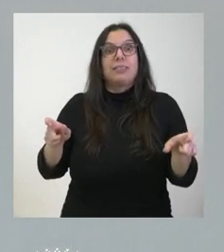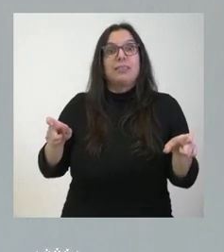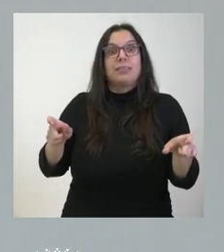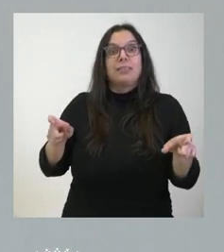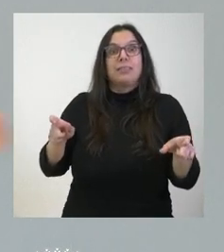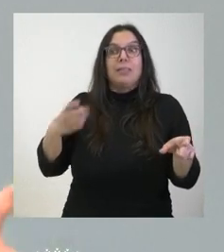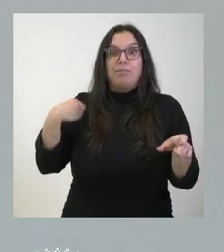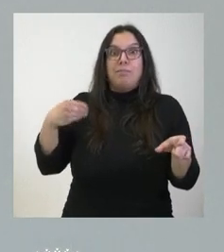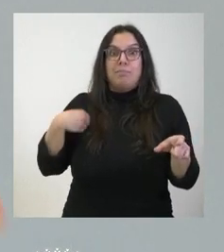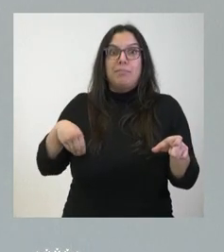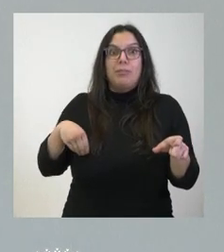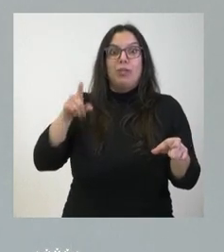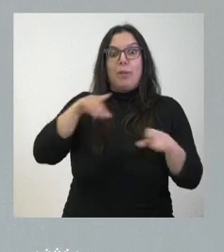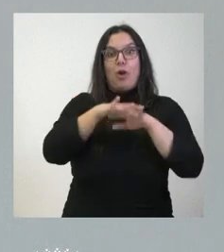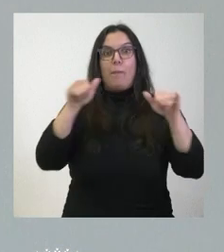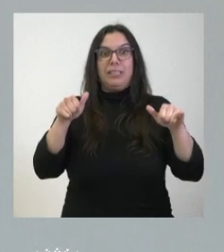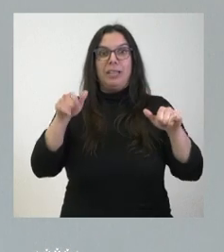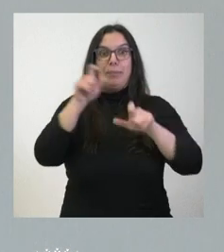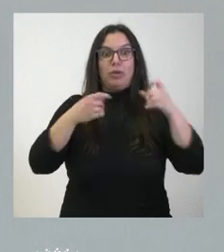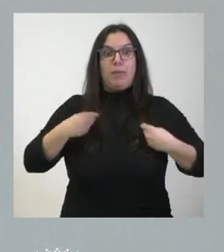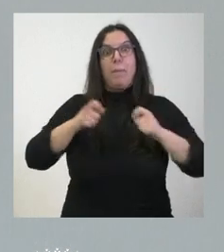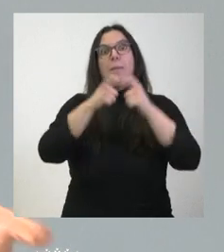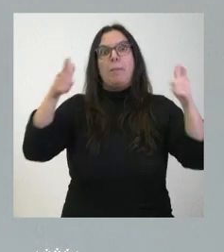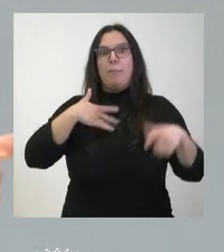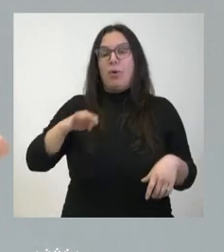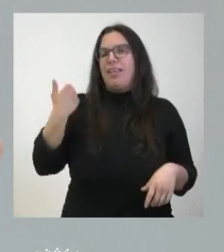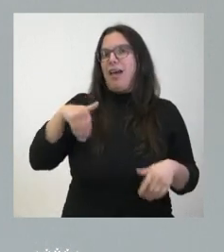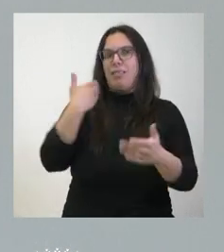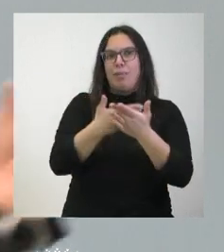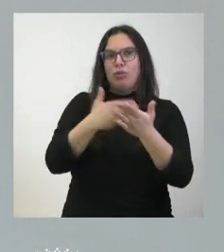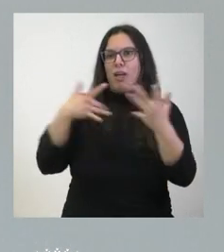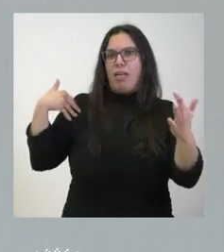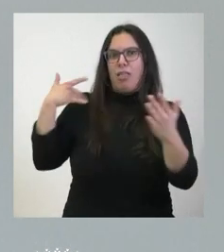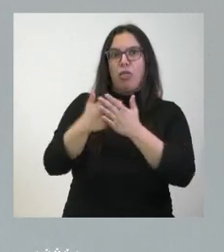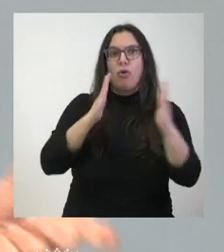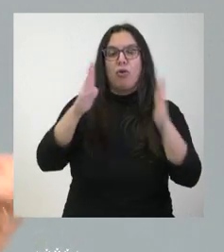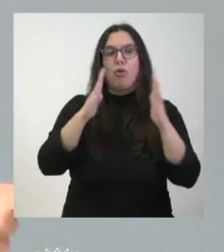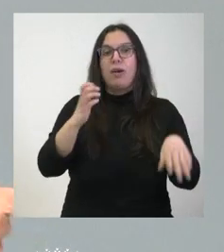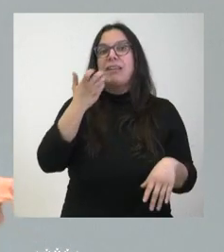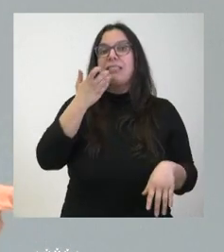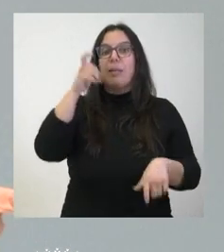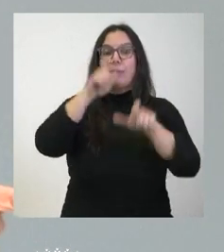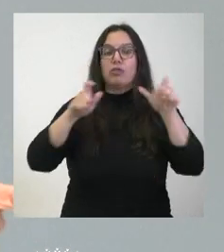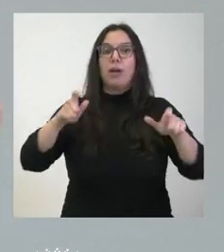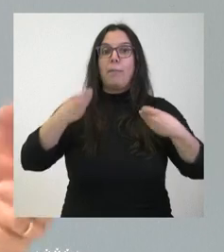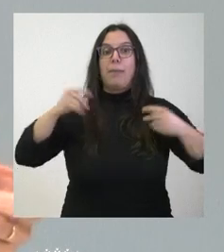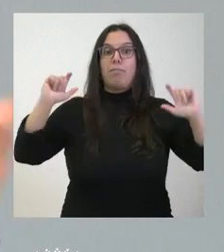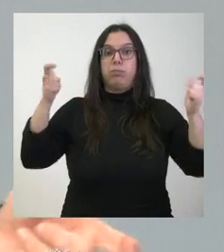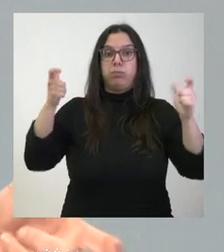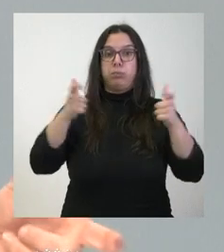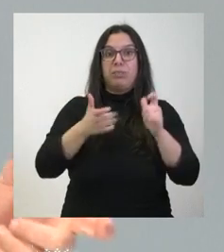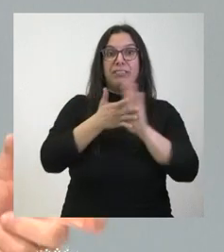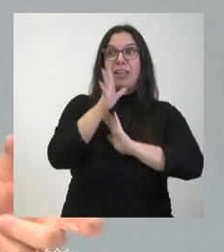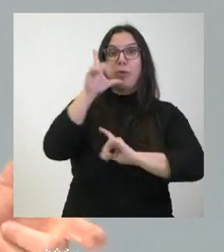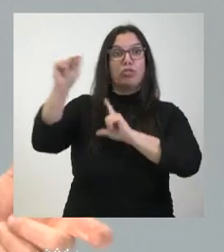migratorio. Yo creo que si algo ha quedado demostrado en los últimos tiempos es que Castilla y León, el que se haya perdido población, no tiene que ver con que la población se